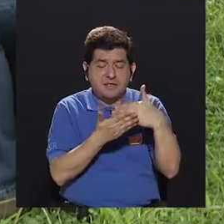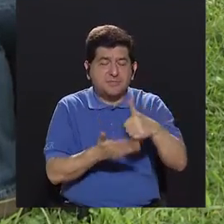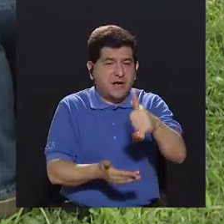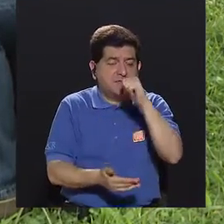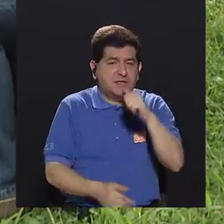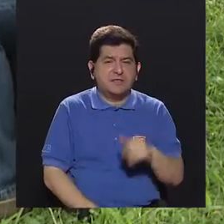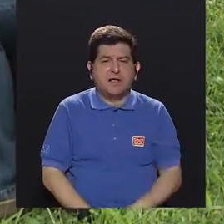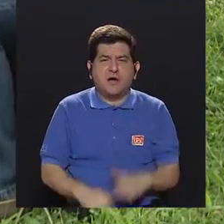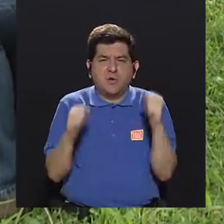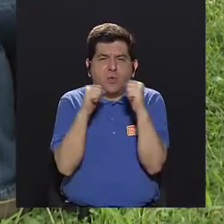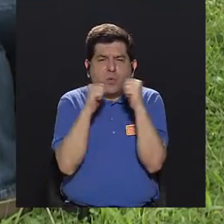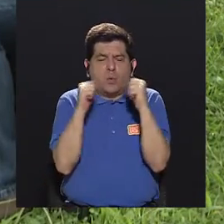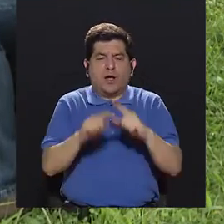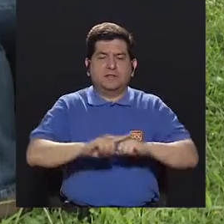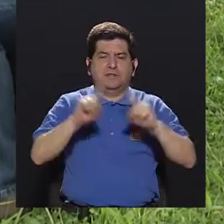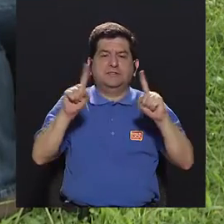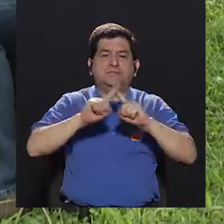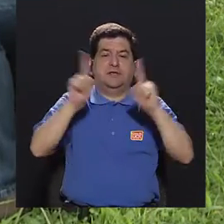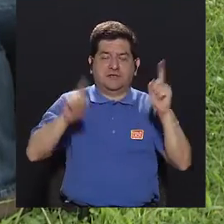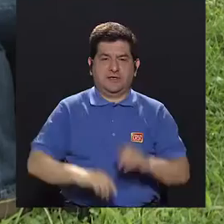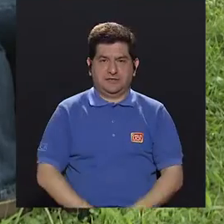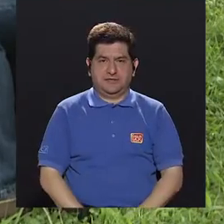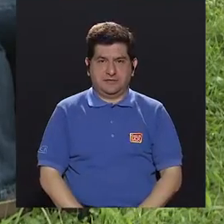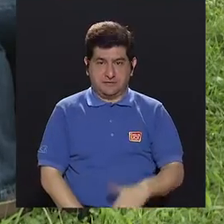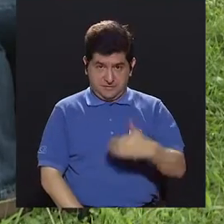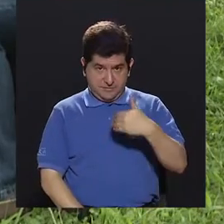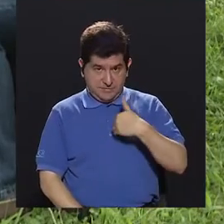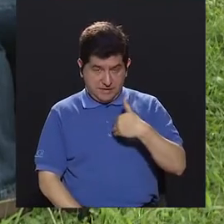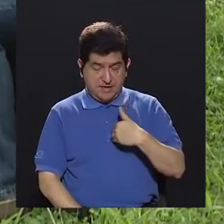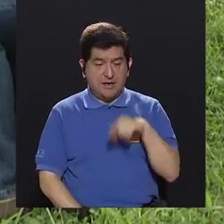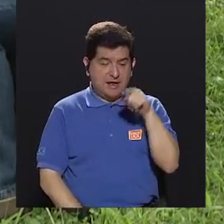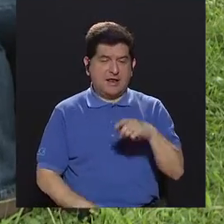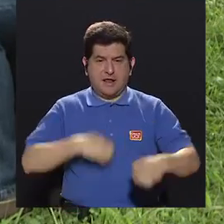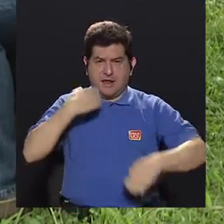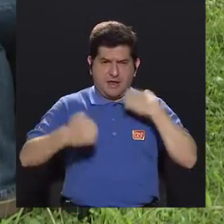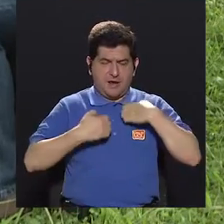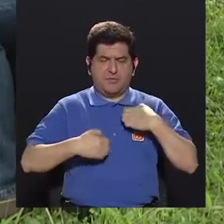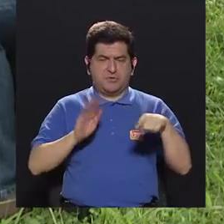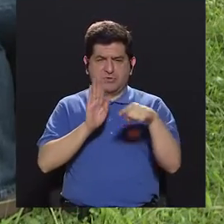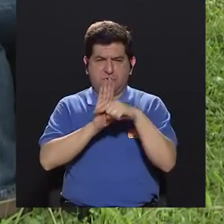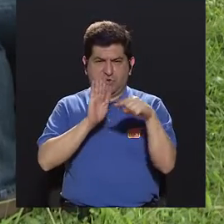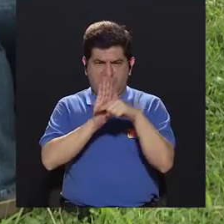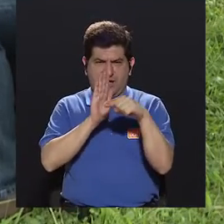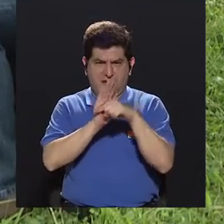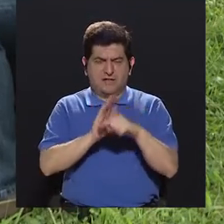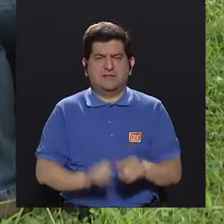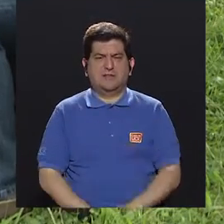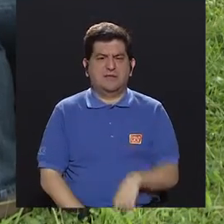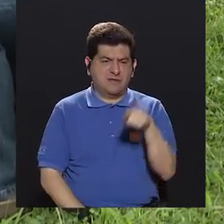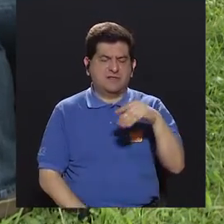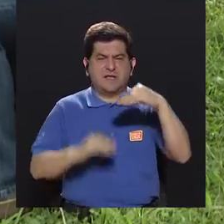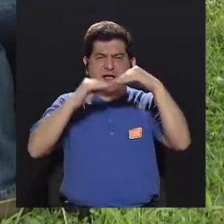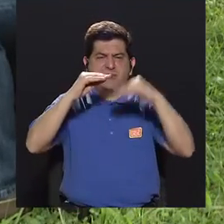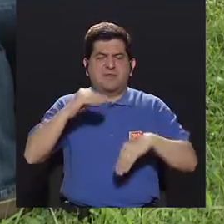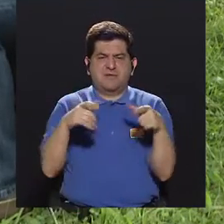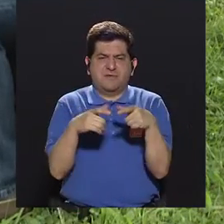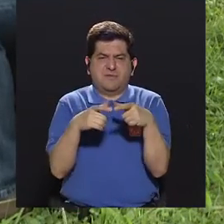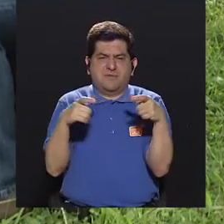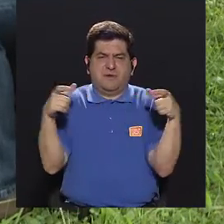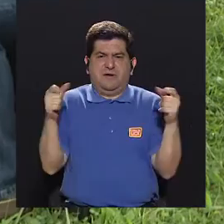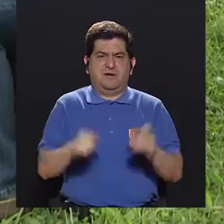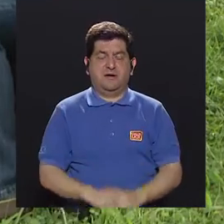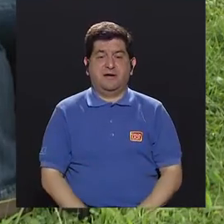congelada eran distintos y los que estaban con negativo, con emociones negativas, que son de baja vibración,